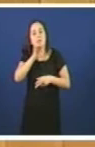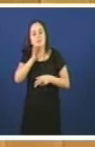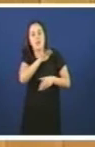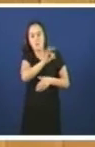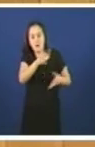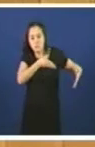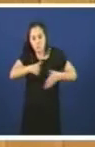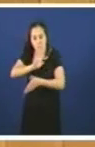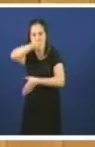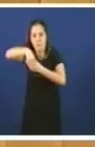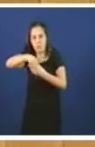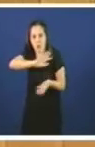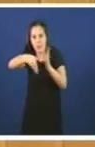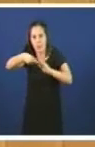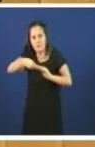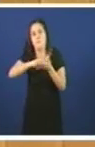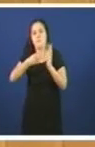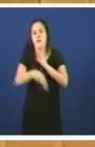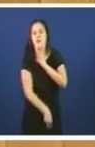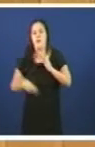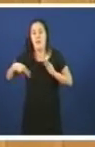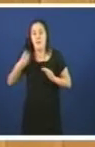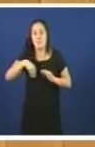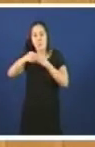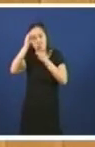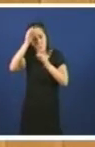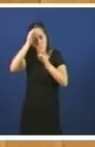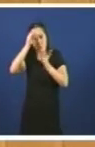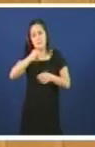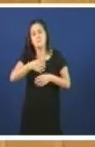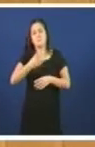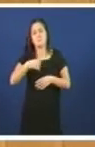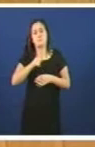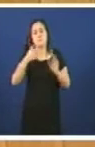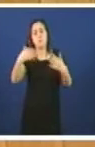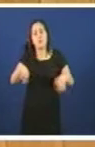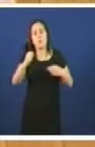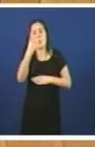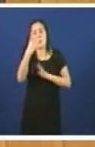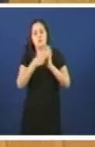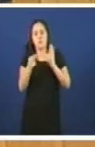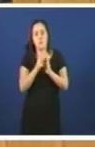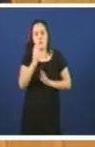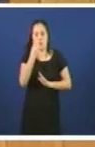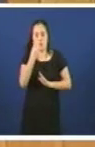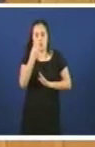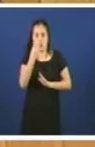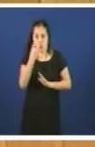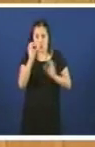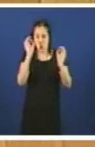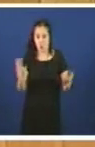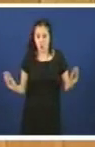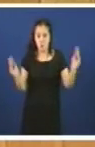do propio plan xeral. Estas pautas adoitan resumirse fundamentalmente en catro puntos. O primeiro, a cooficialidade entre galego e